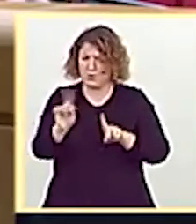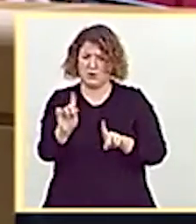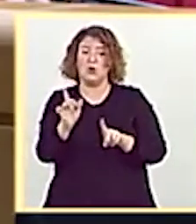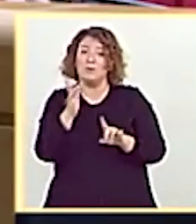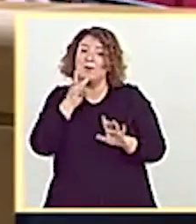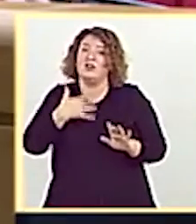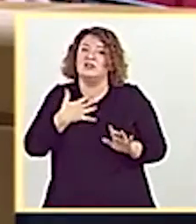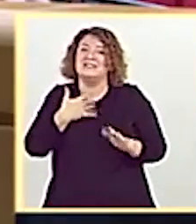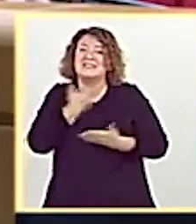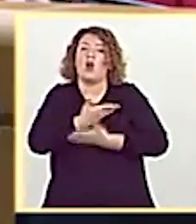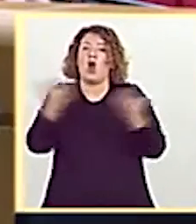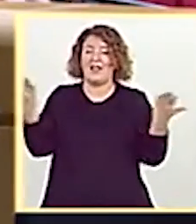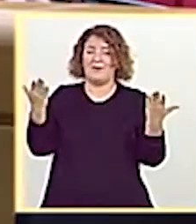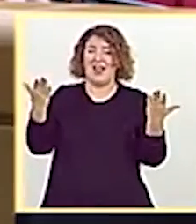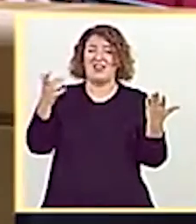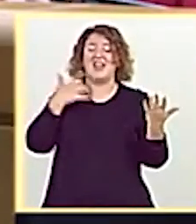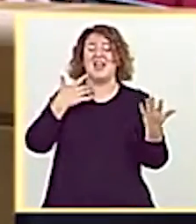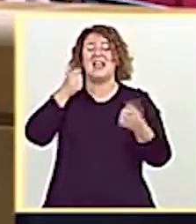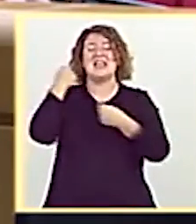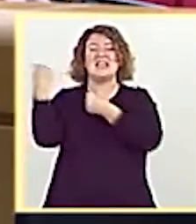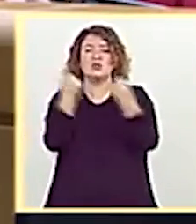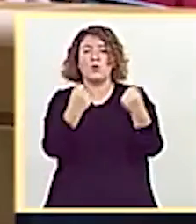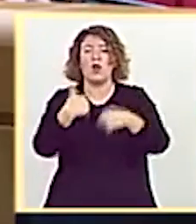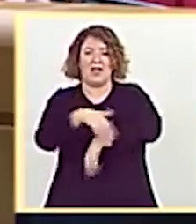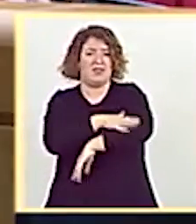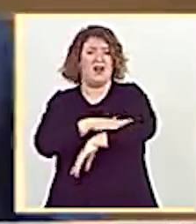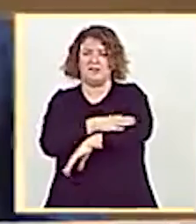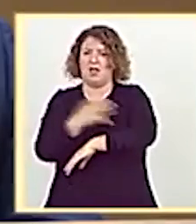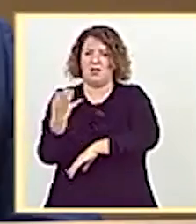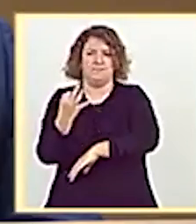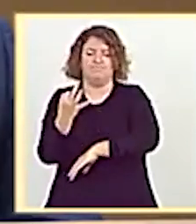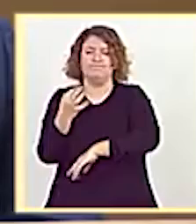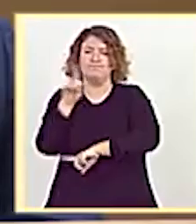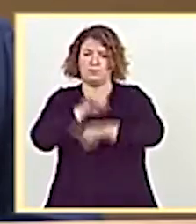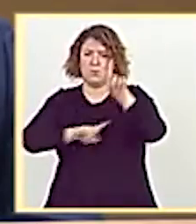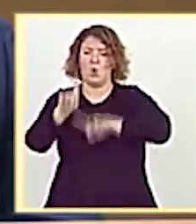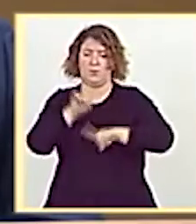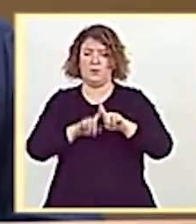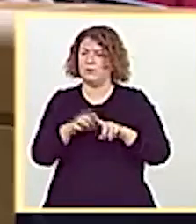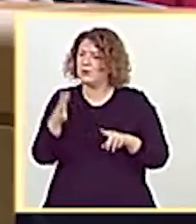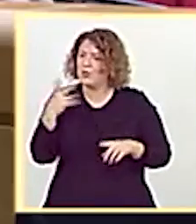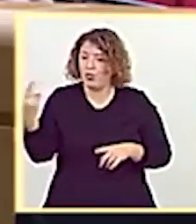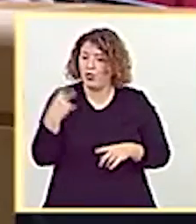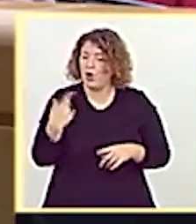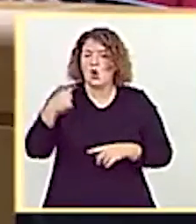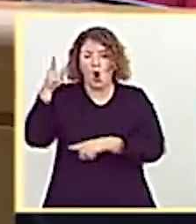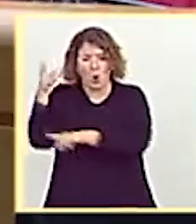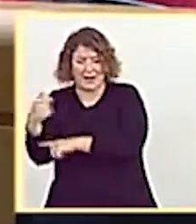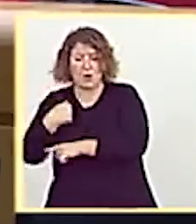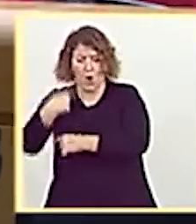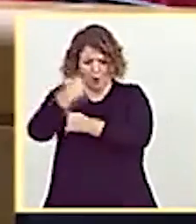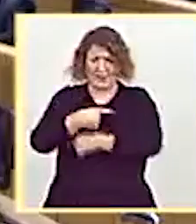de las instituciones y del Estado. Y es su obligación, como la nuestra, contribuir al fortalecimiento del Estado.